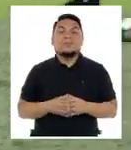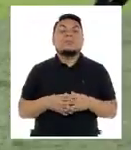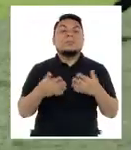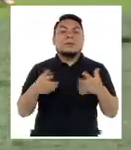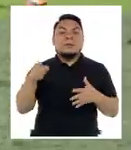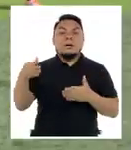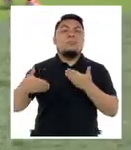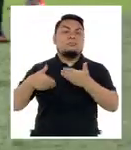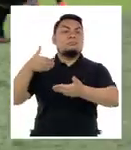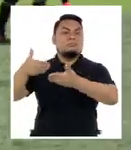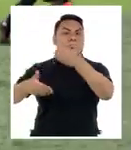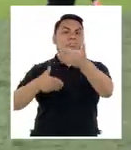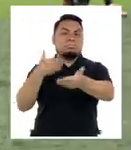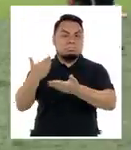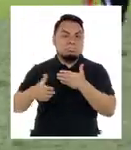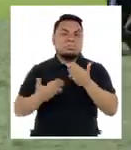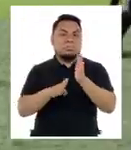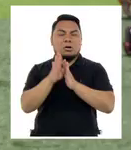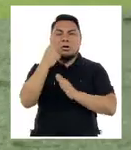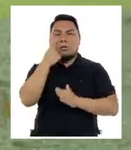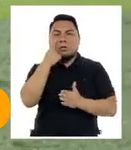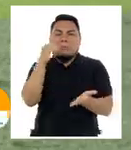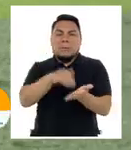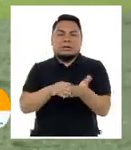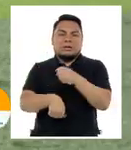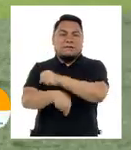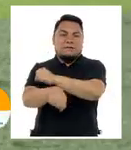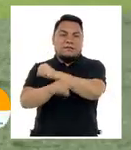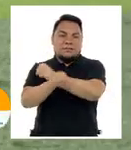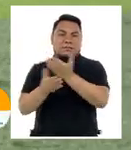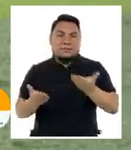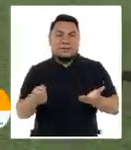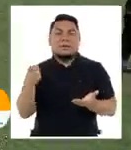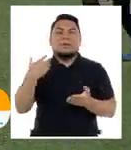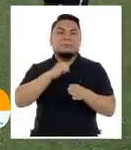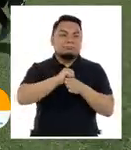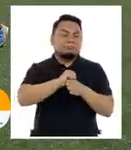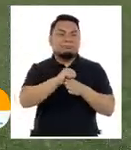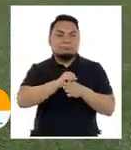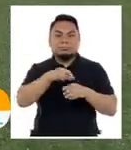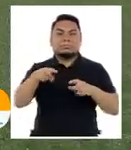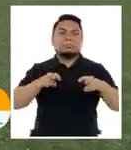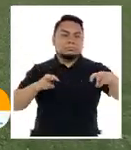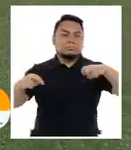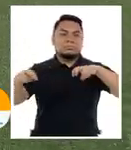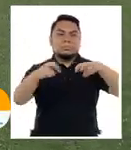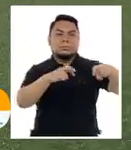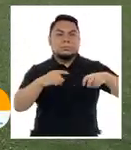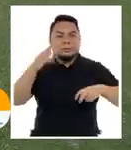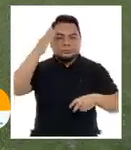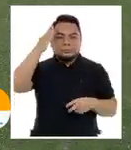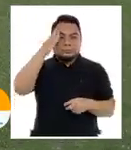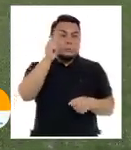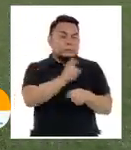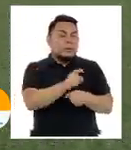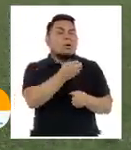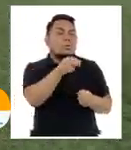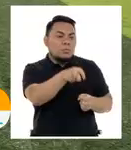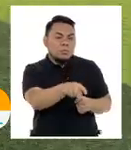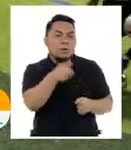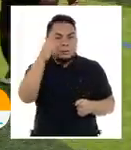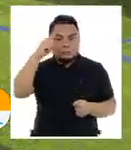y ellos están evolucionando y están conociendo más el fútbol que lo que están entrenando o sea les conocen el puesto